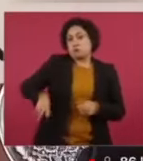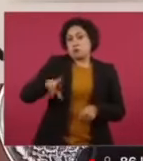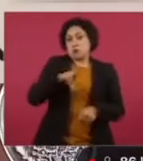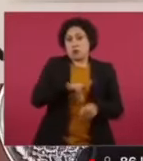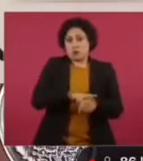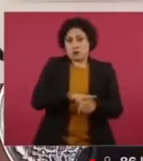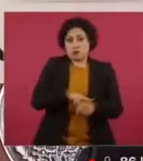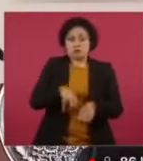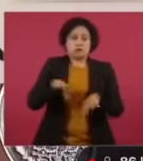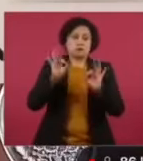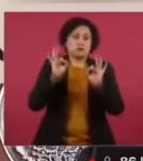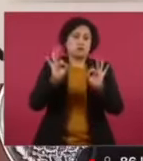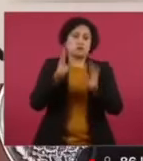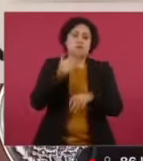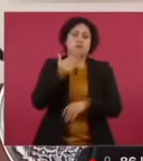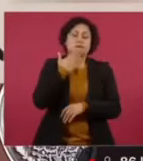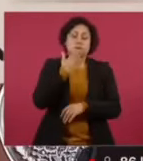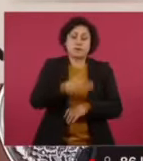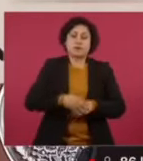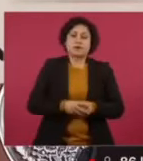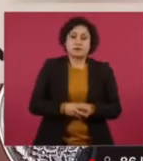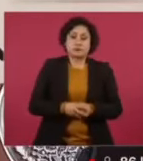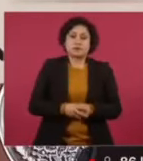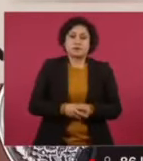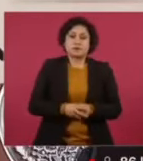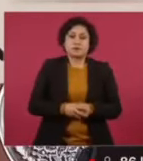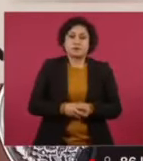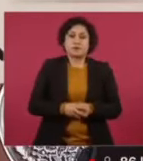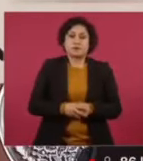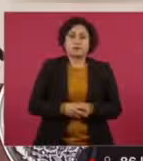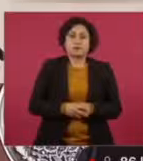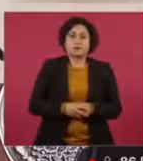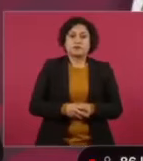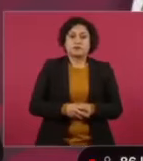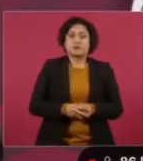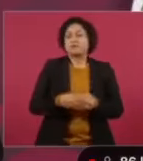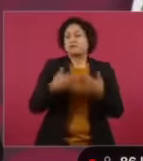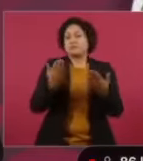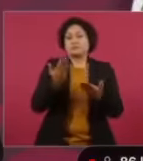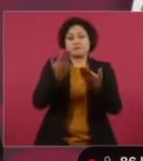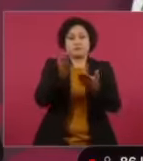Sergio, y felicidades.